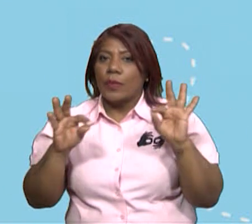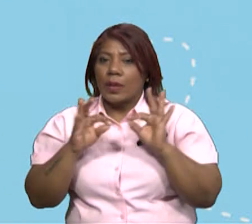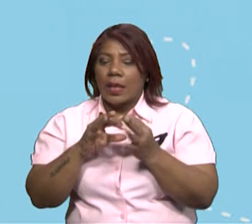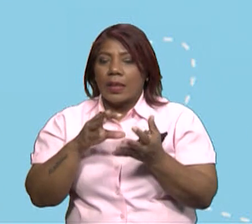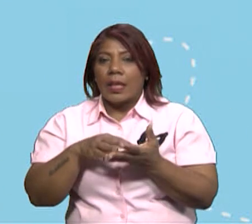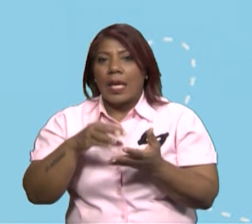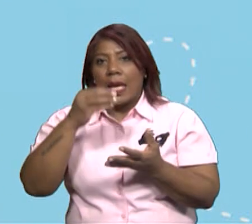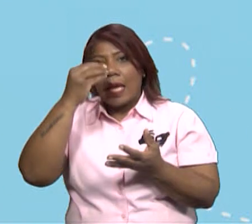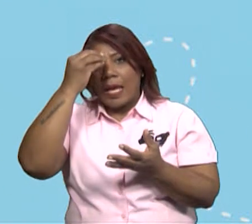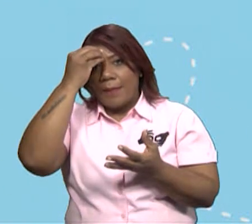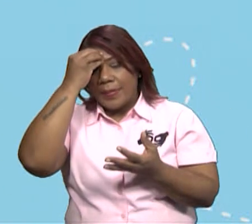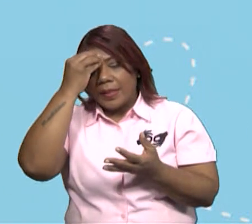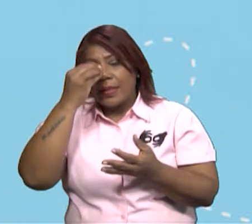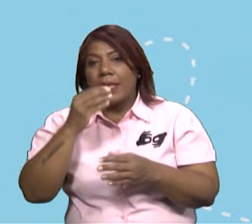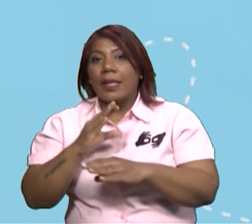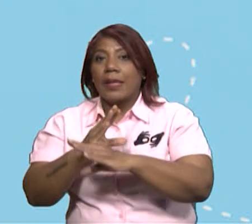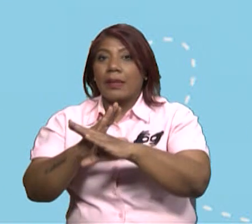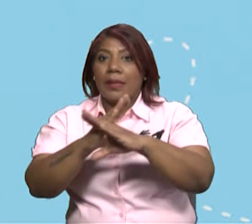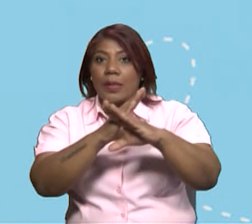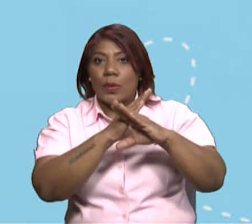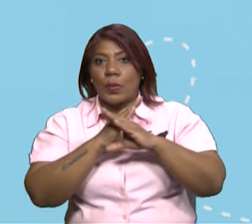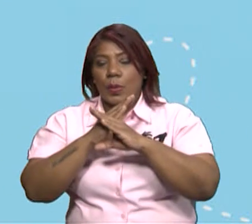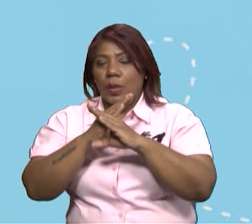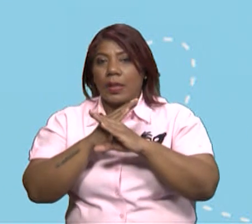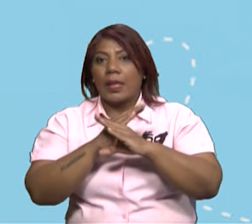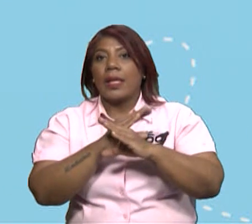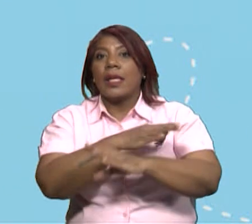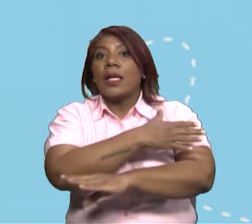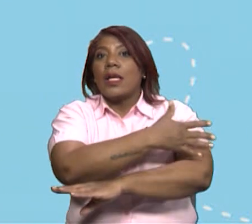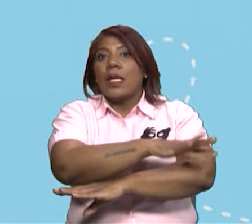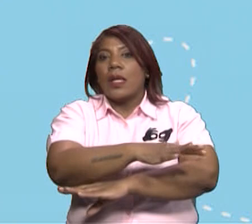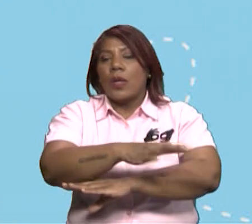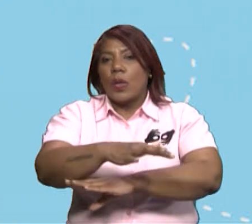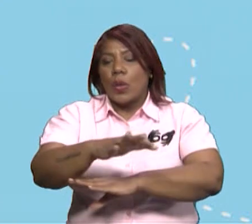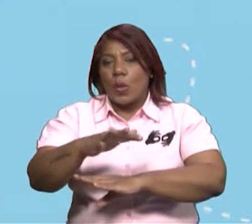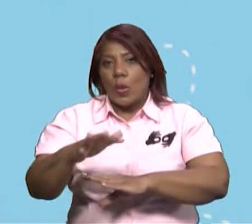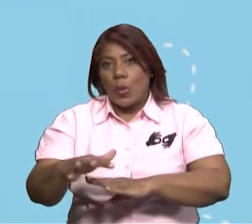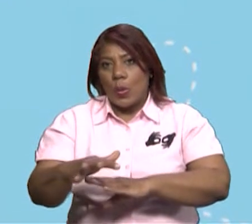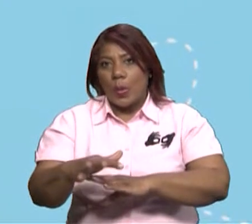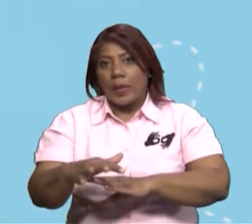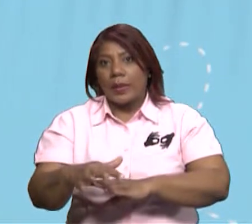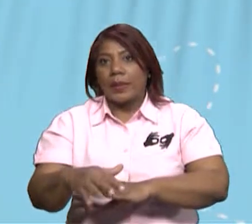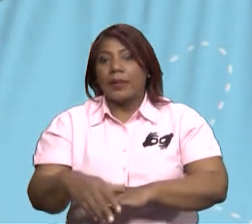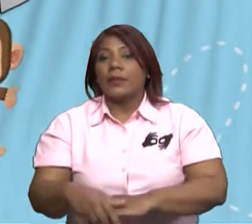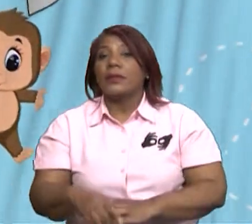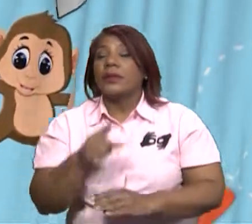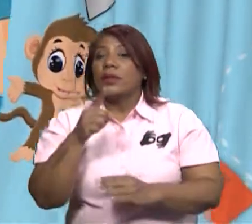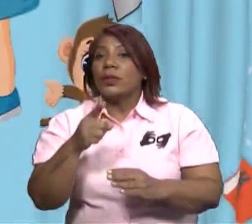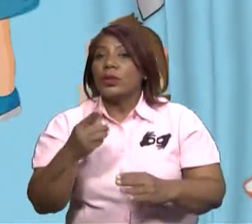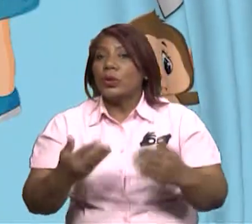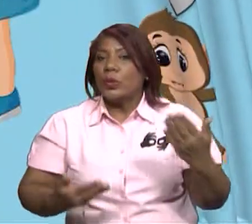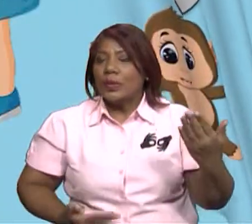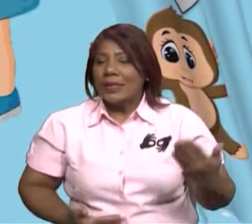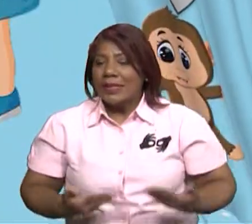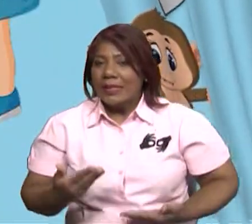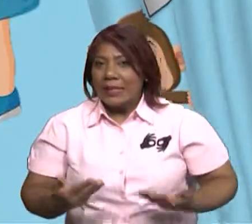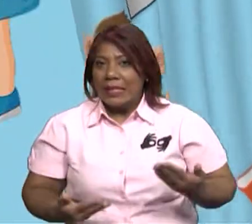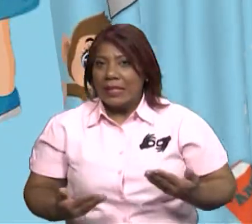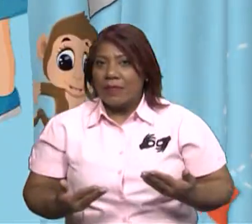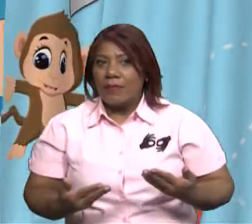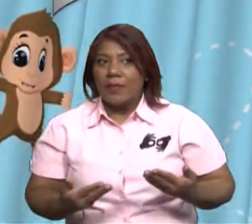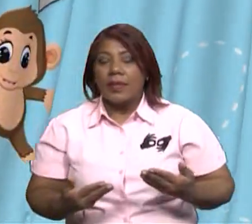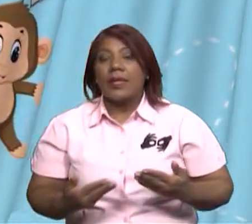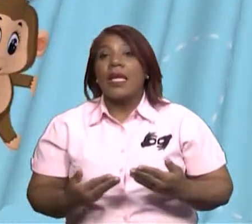los ecosistemas acuáticos. Si sirve a la naturaleza, ella te servirá a ti. Tremenda, tremenda